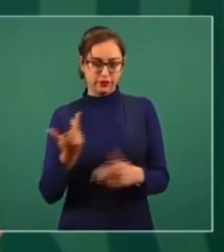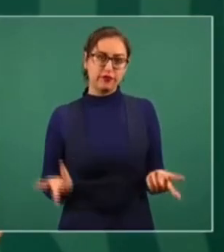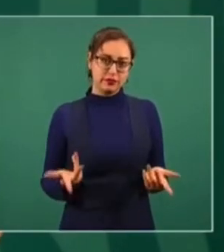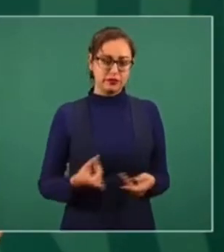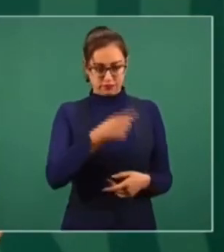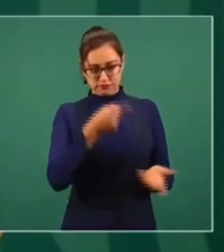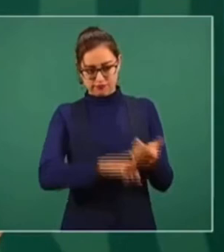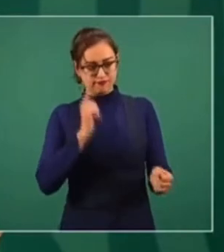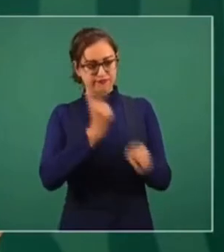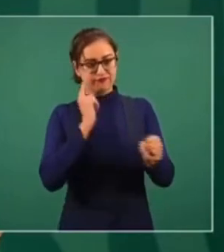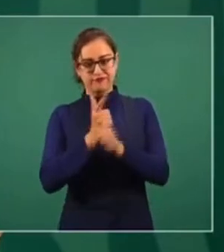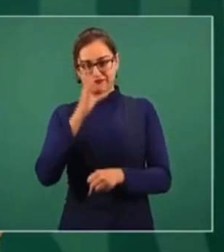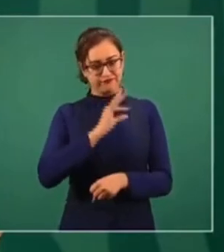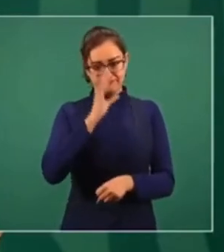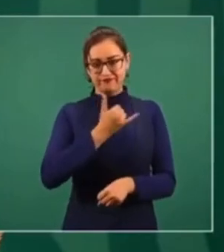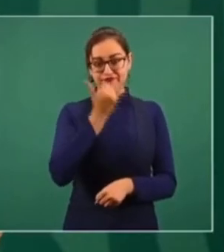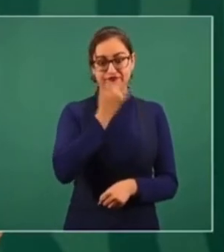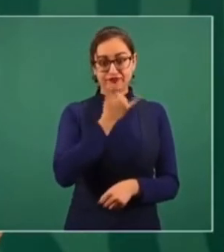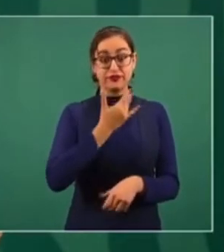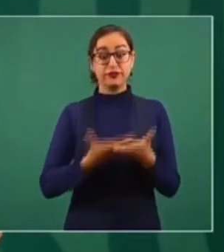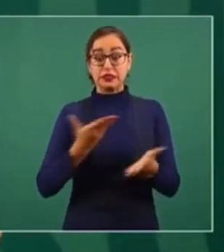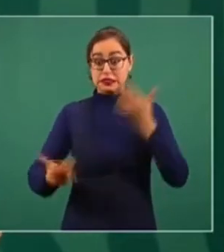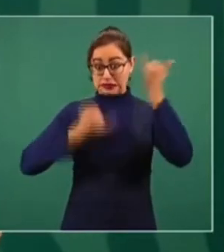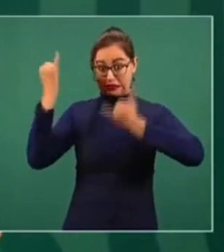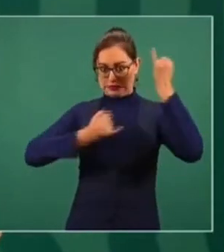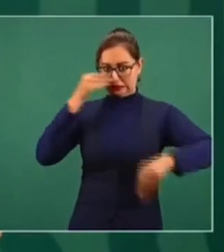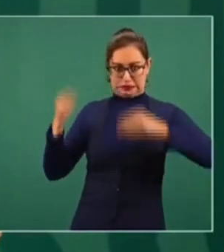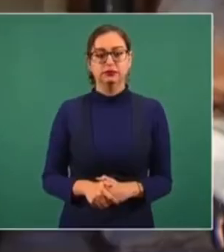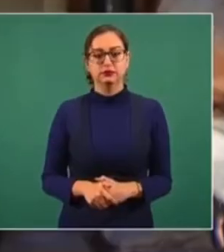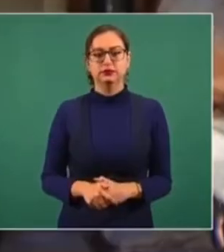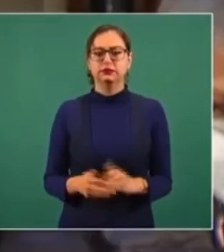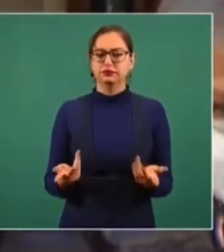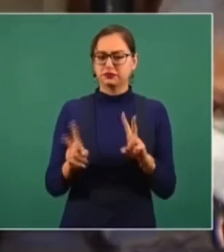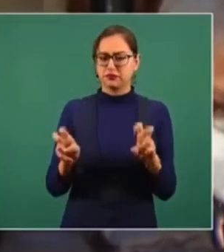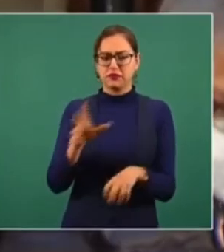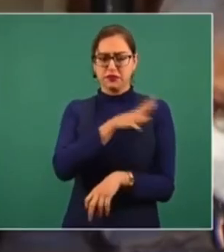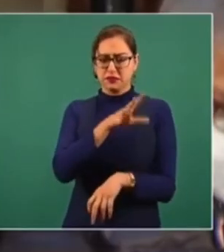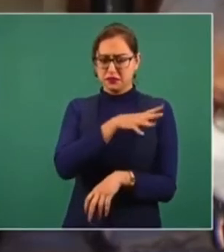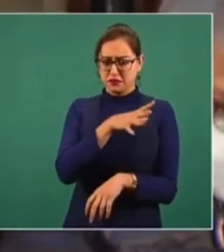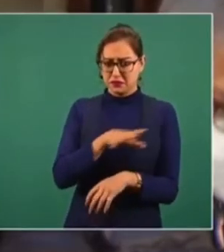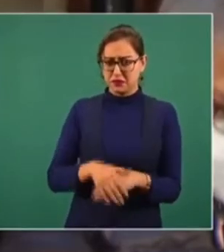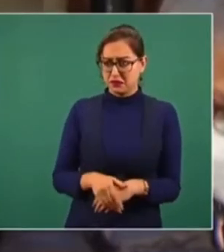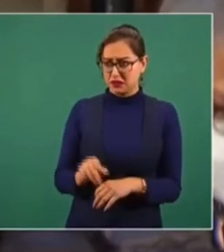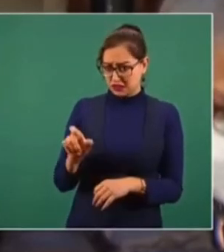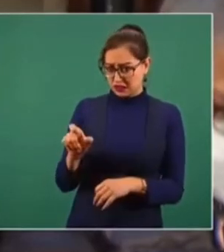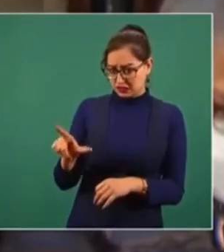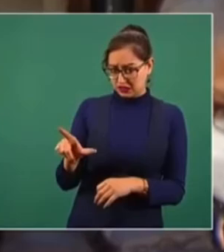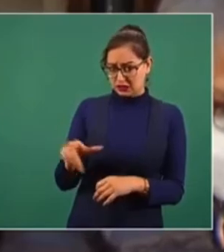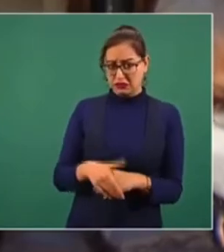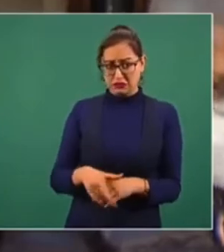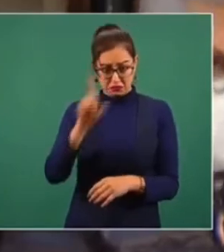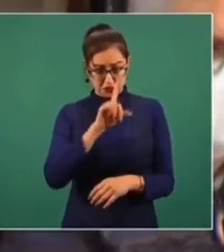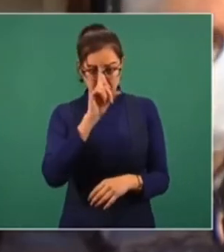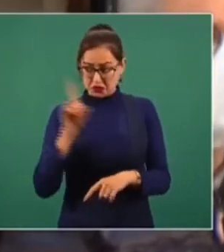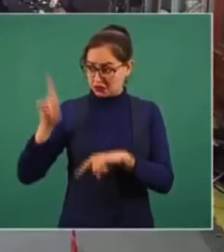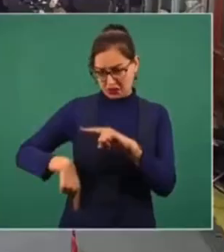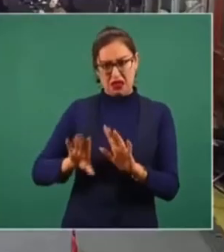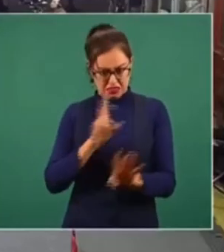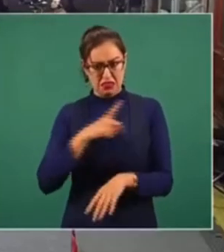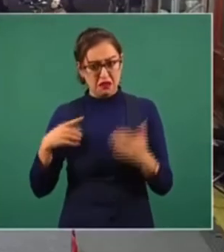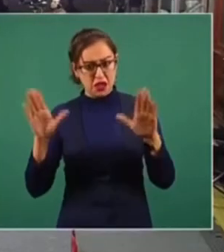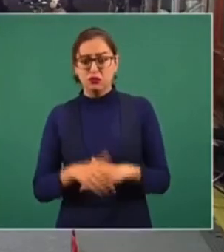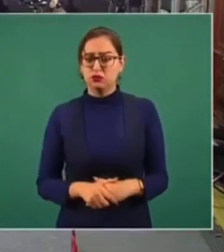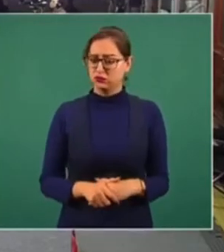el manejo de estos asuntos, pues ahora están inventando cosas, pero eso está en el reglamento. ¿No es un impedimento para que continúe en esta labor como asesor?